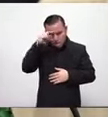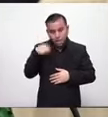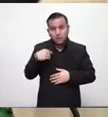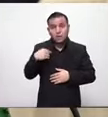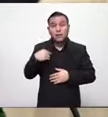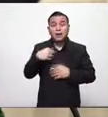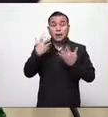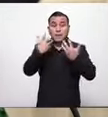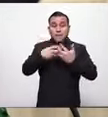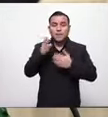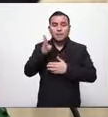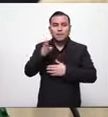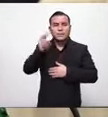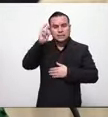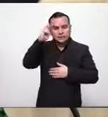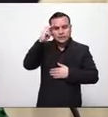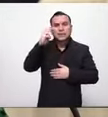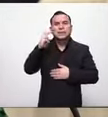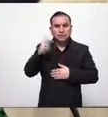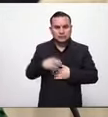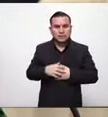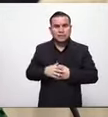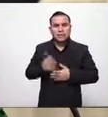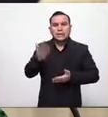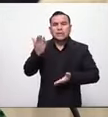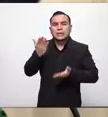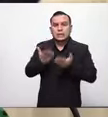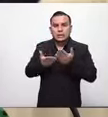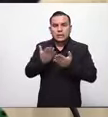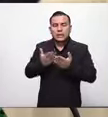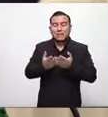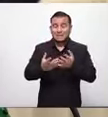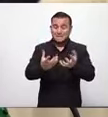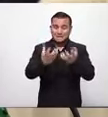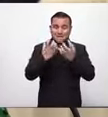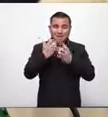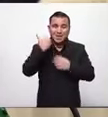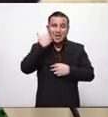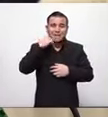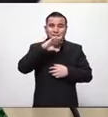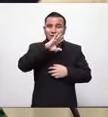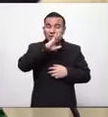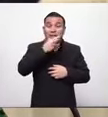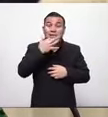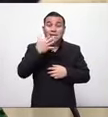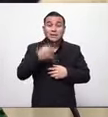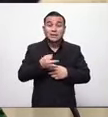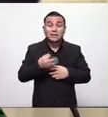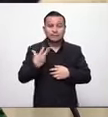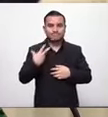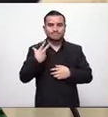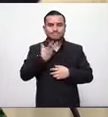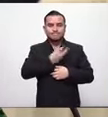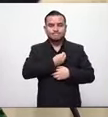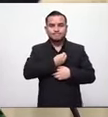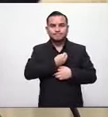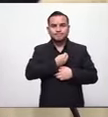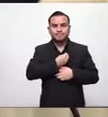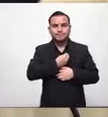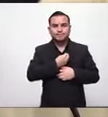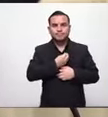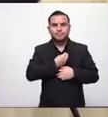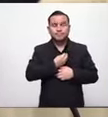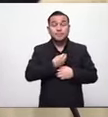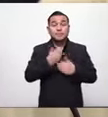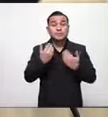toma en cuenta el riesgo de contagio y es por eso que nosotros hemos